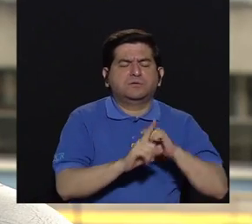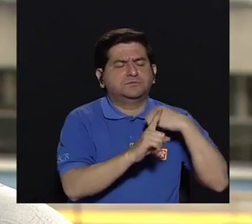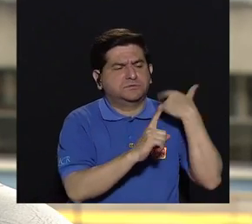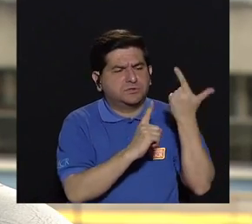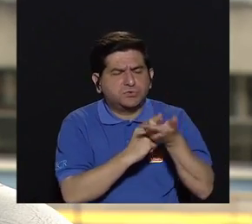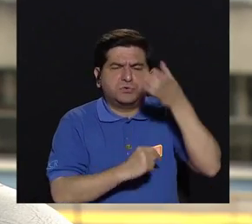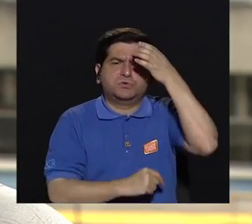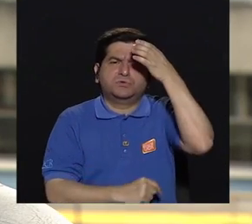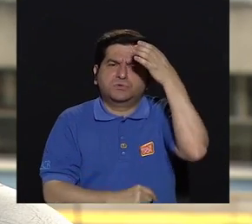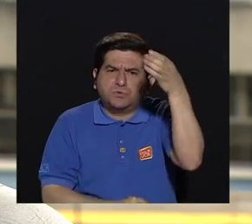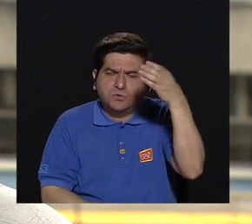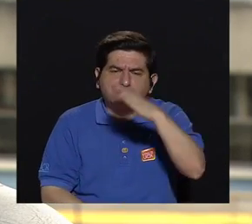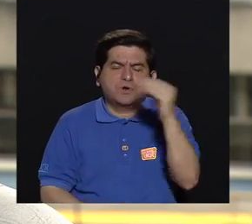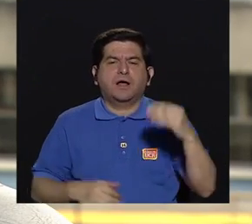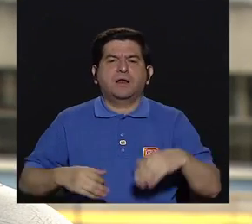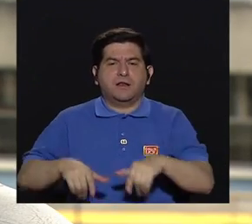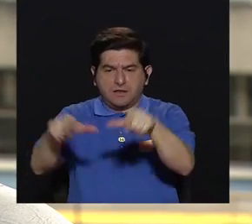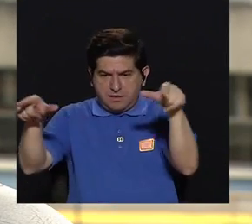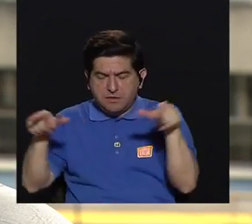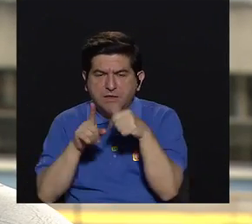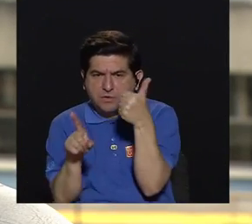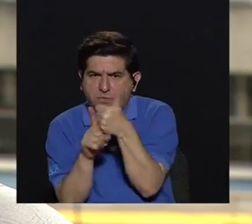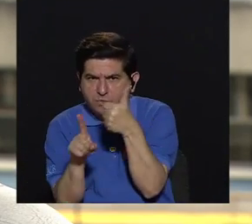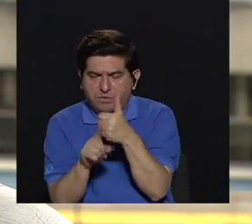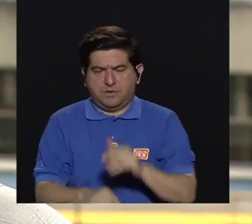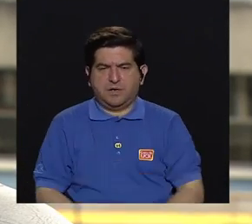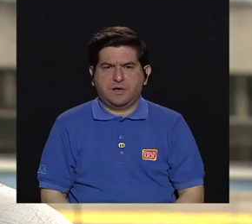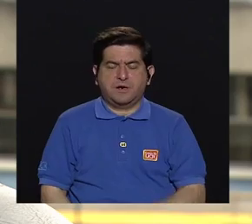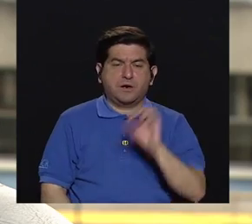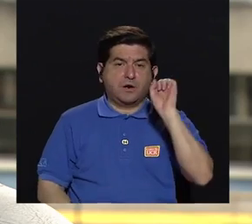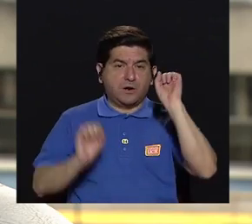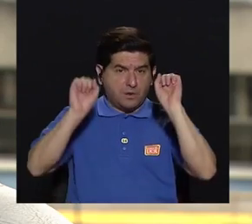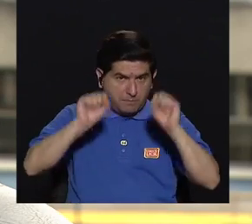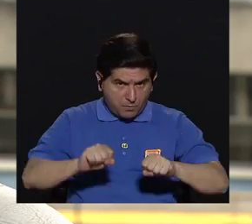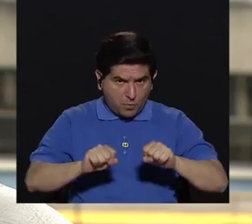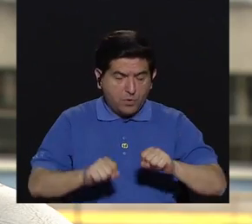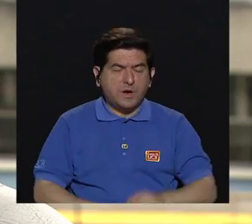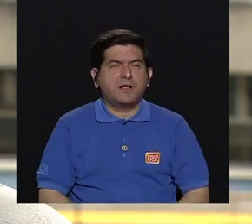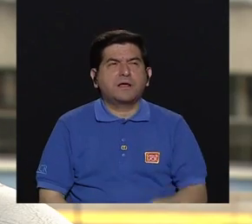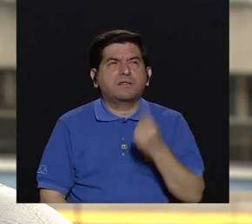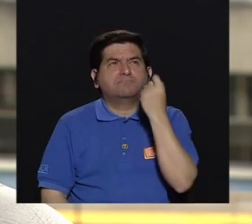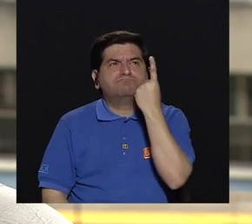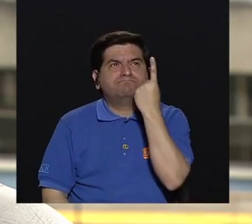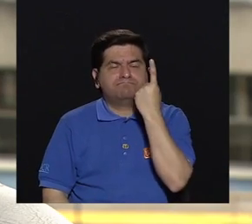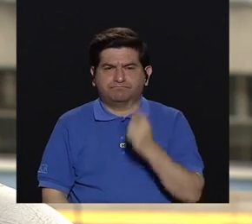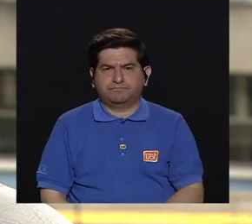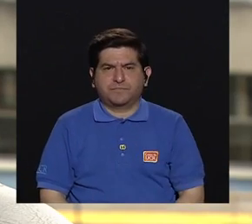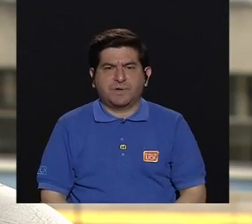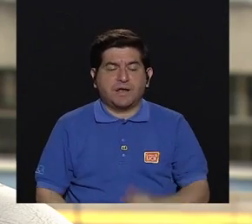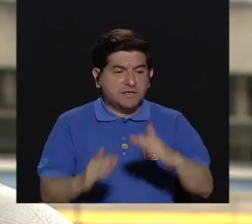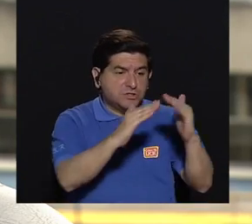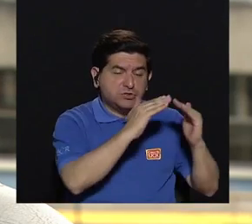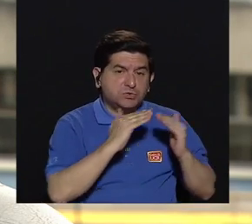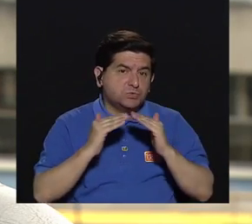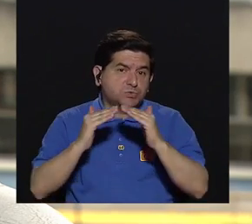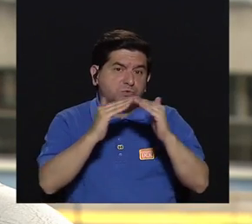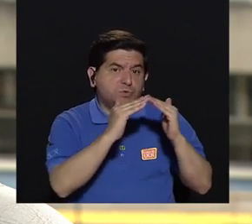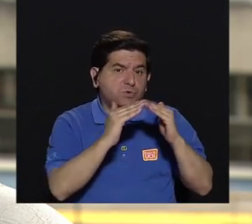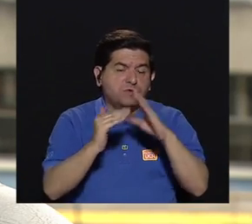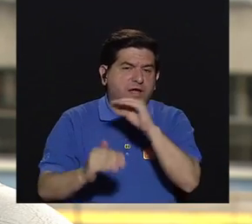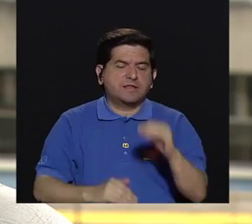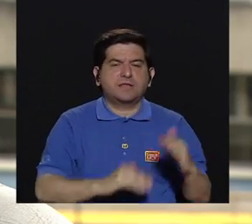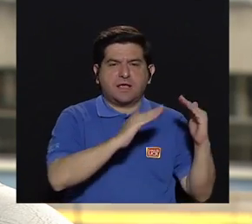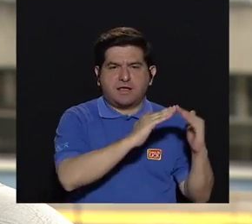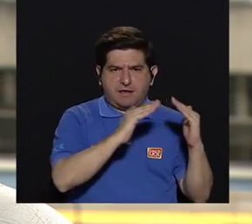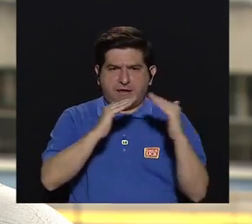sociales, culturales y físicos. Esto para enmarcar lo que es, por ejemplo, las ciudades